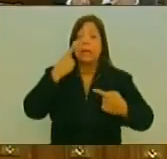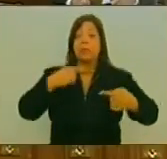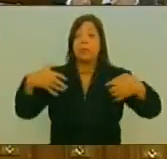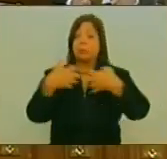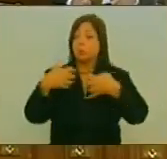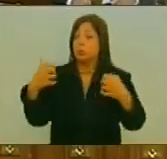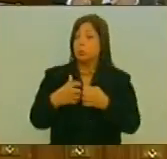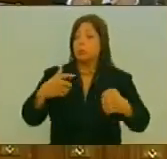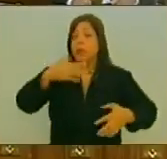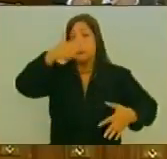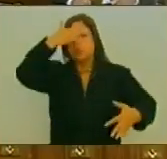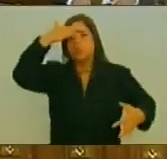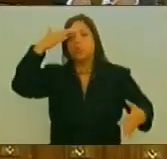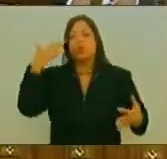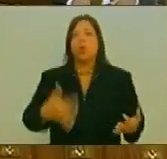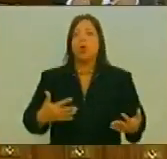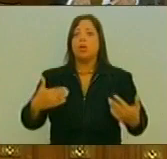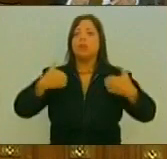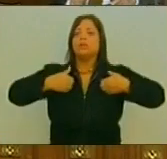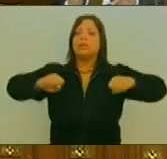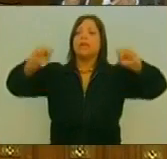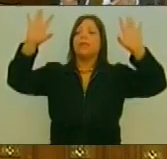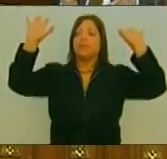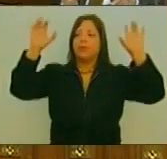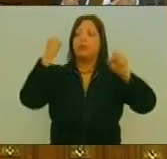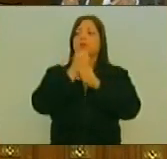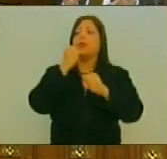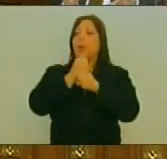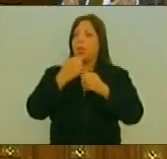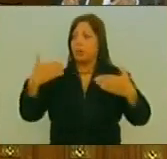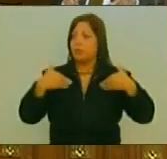Sudor Y mucho sacrificio Para los trabajadores